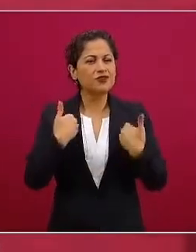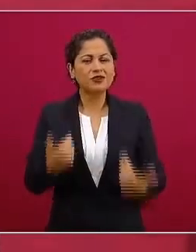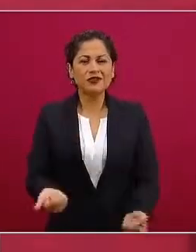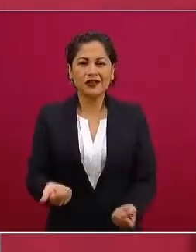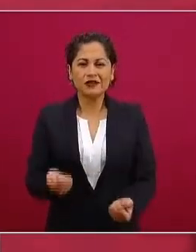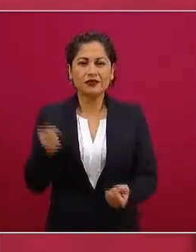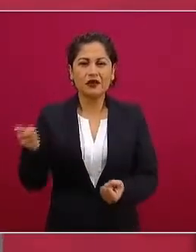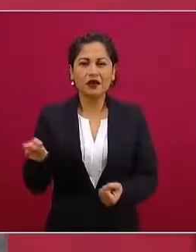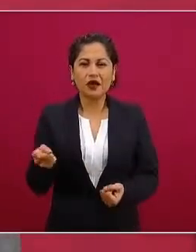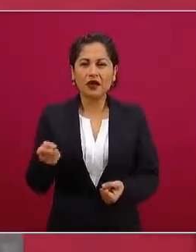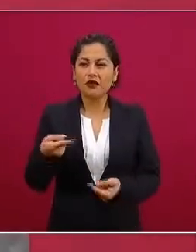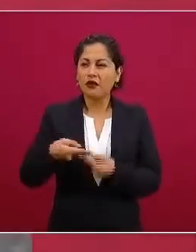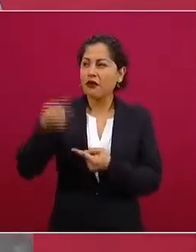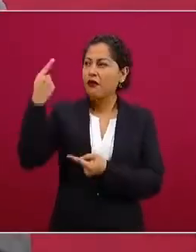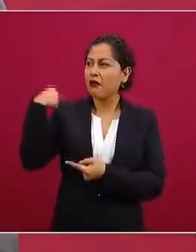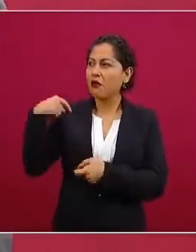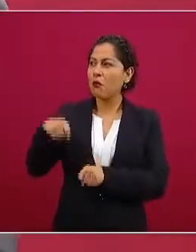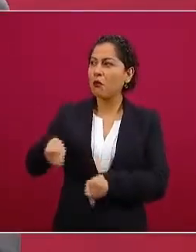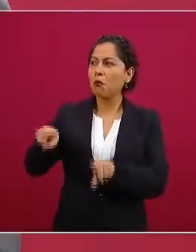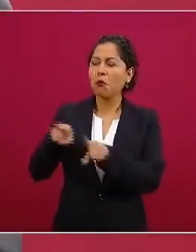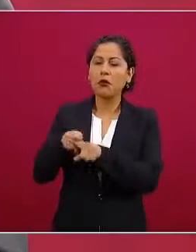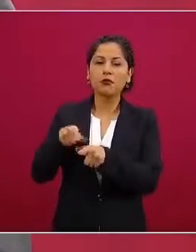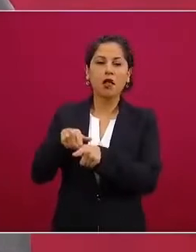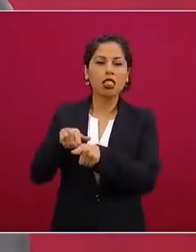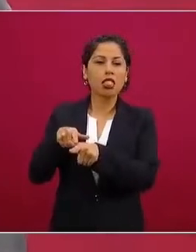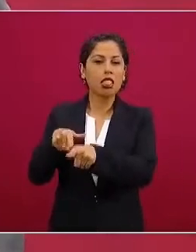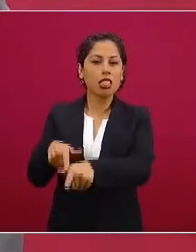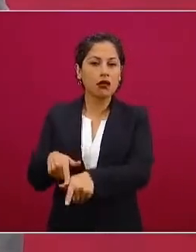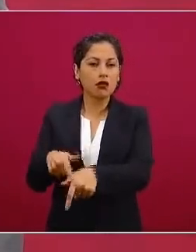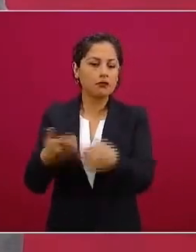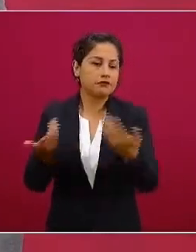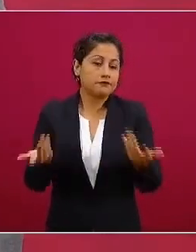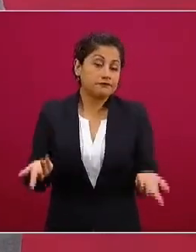y desesperados